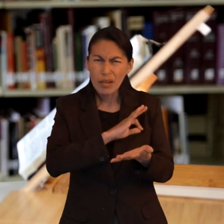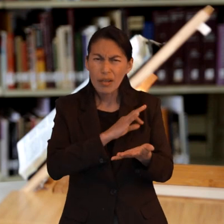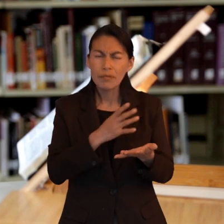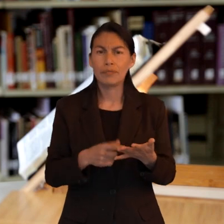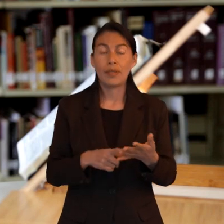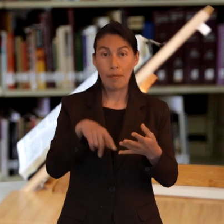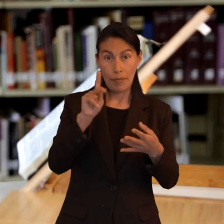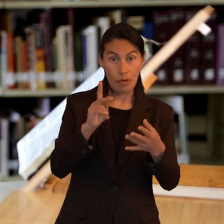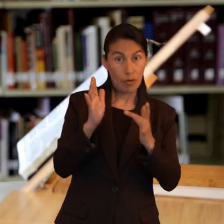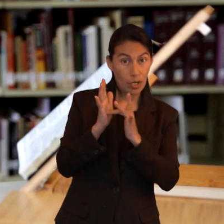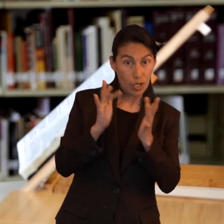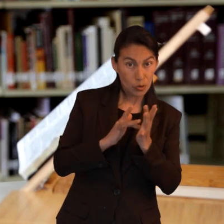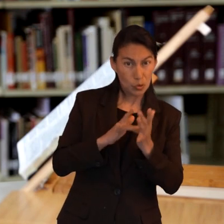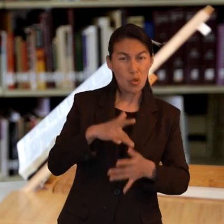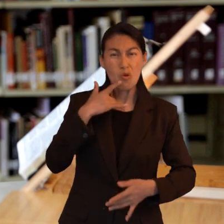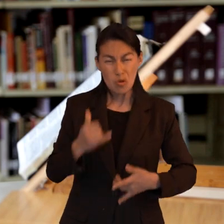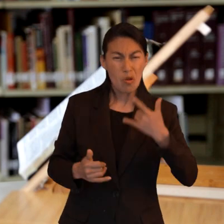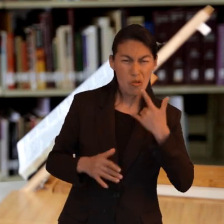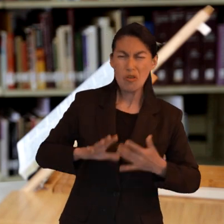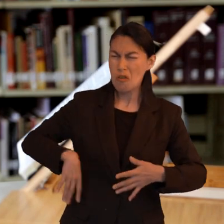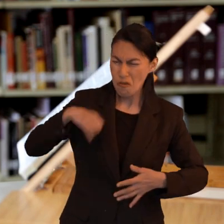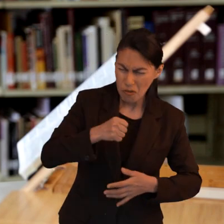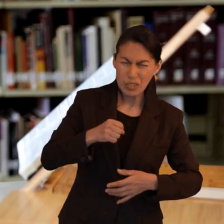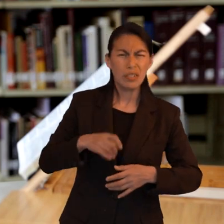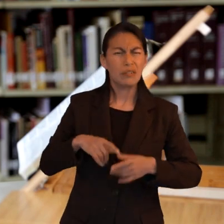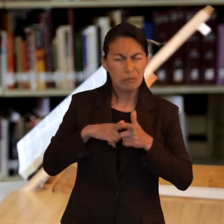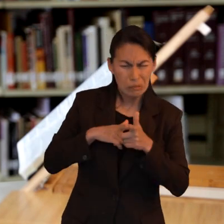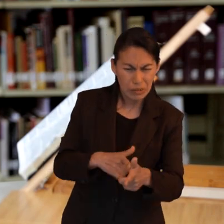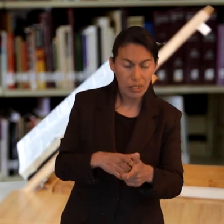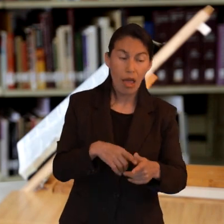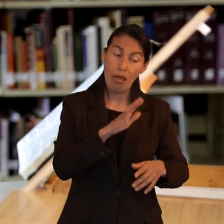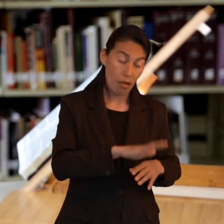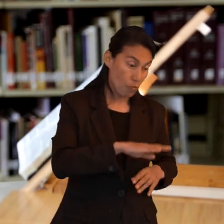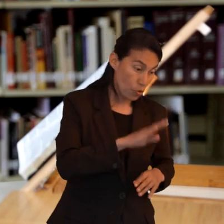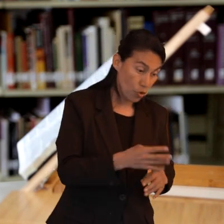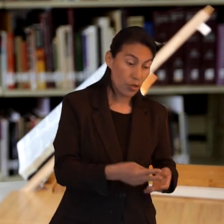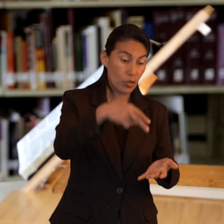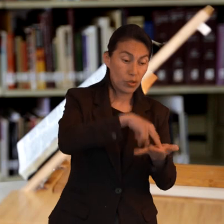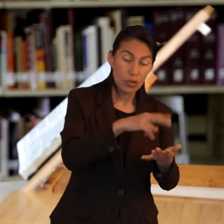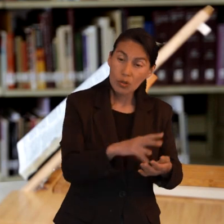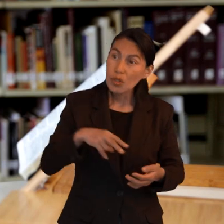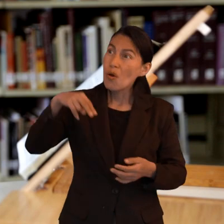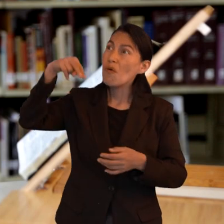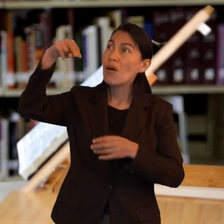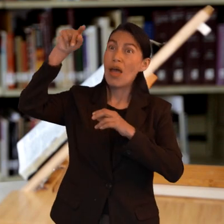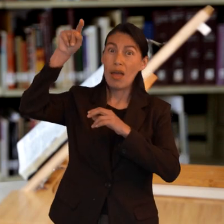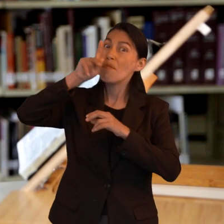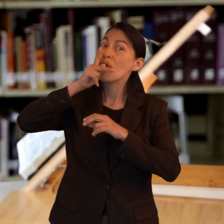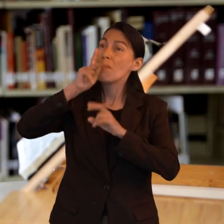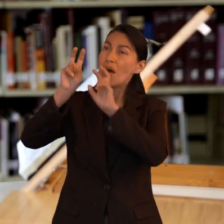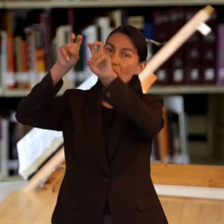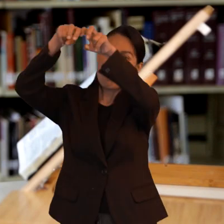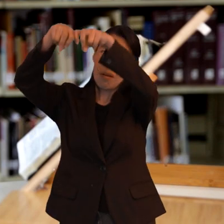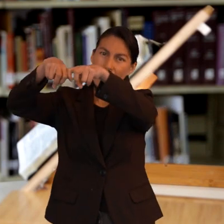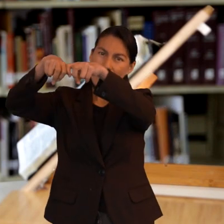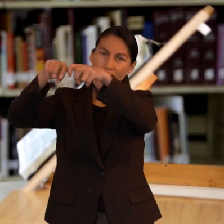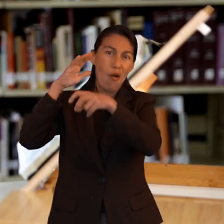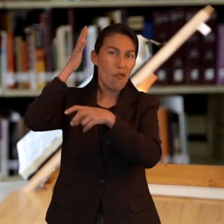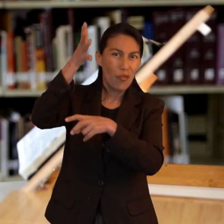embargo Jesús terminó la carrera entró en el reposo de Dios en el cielo y se sentó a la diestra de su padre